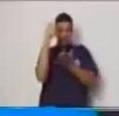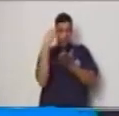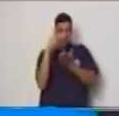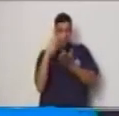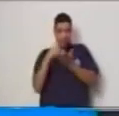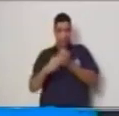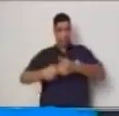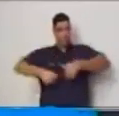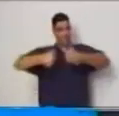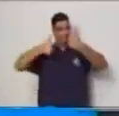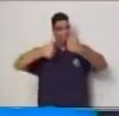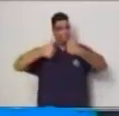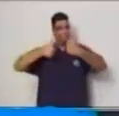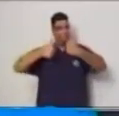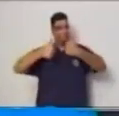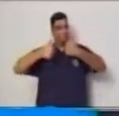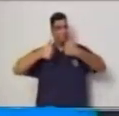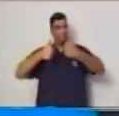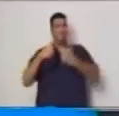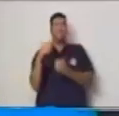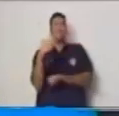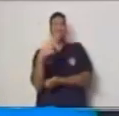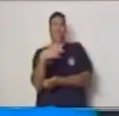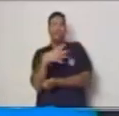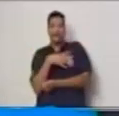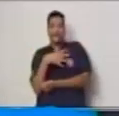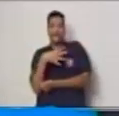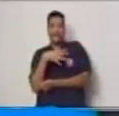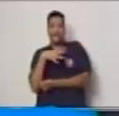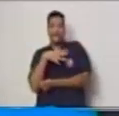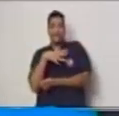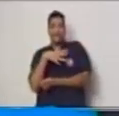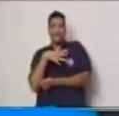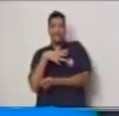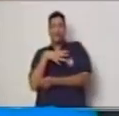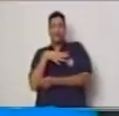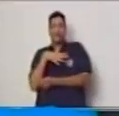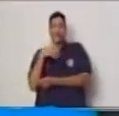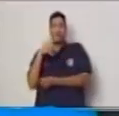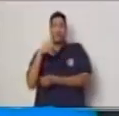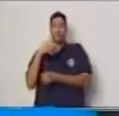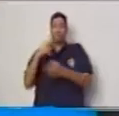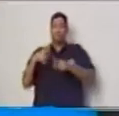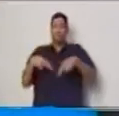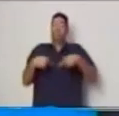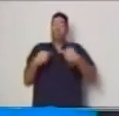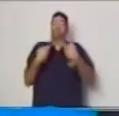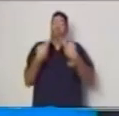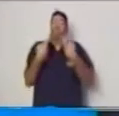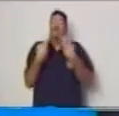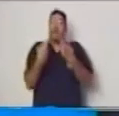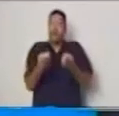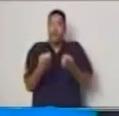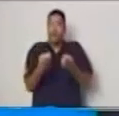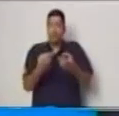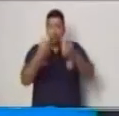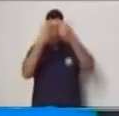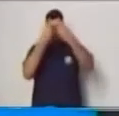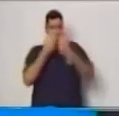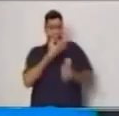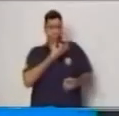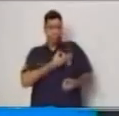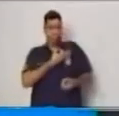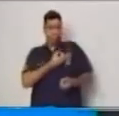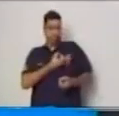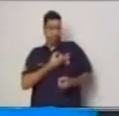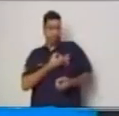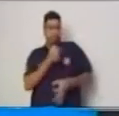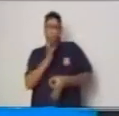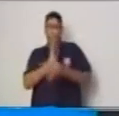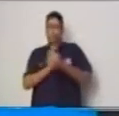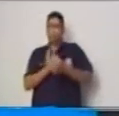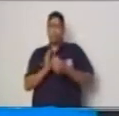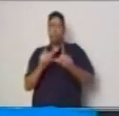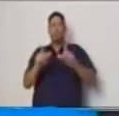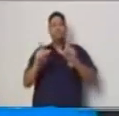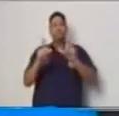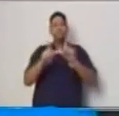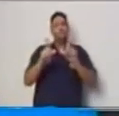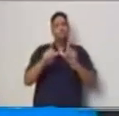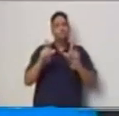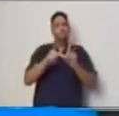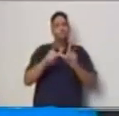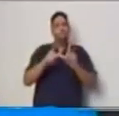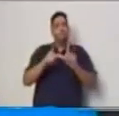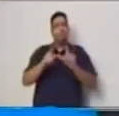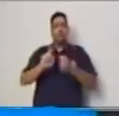tendrán un mérito especial en cuanto a cupones canjeables